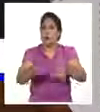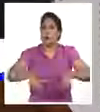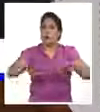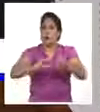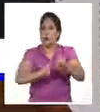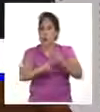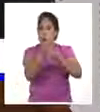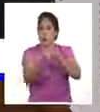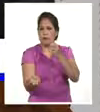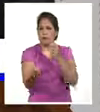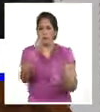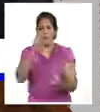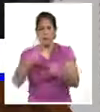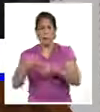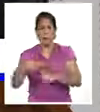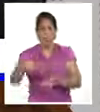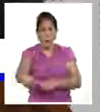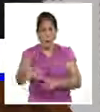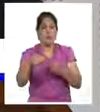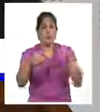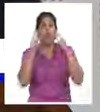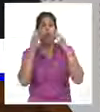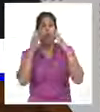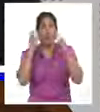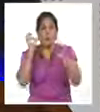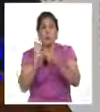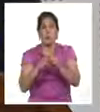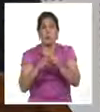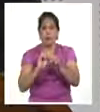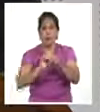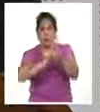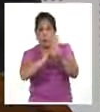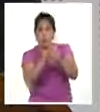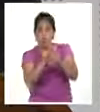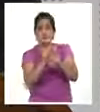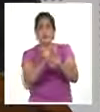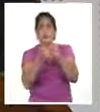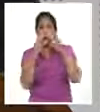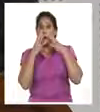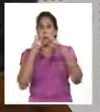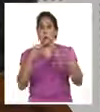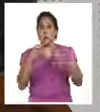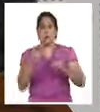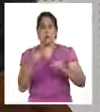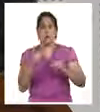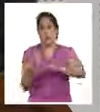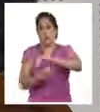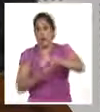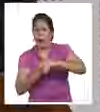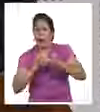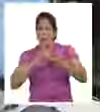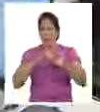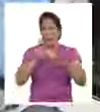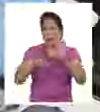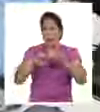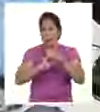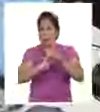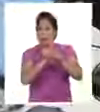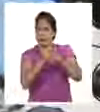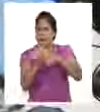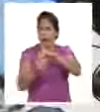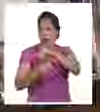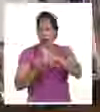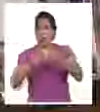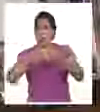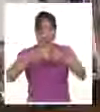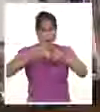epidemiológica de la nación, marcaron desde el primer momento una diferencia en el hacer de esta pequeña isla del Caribe. El debate